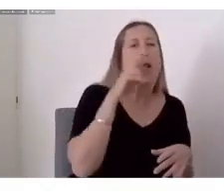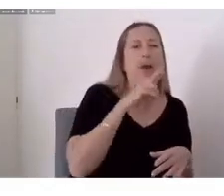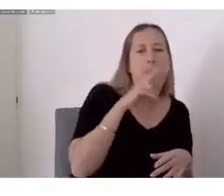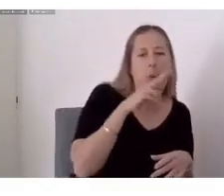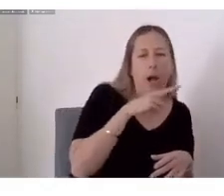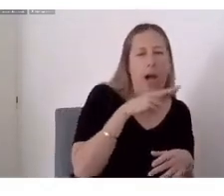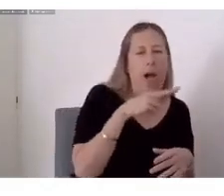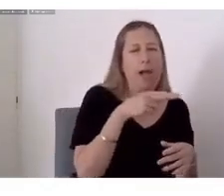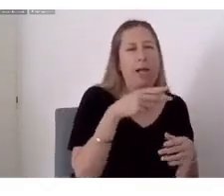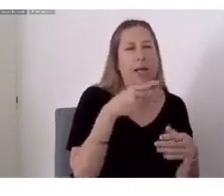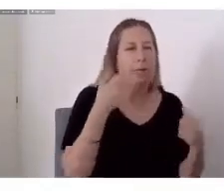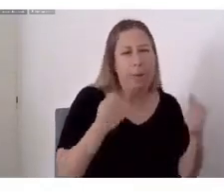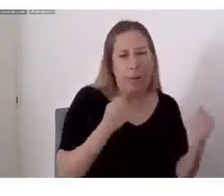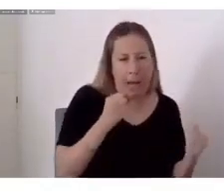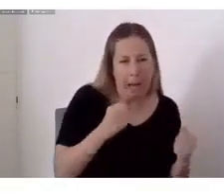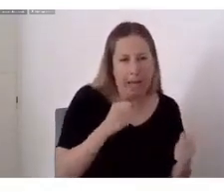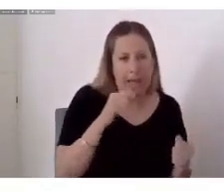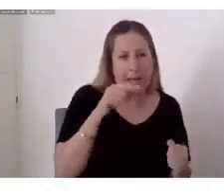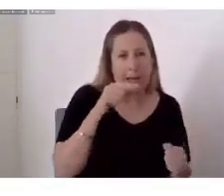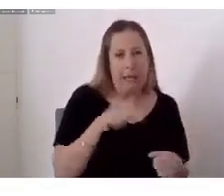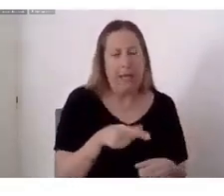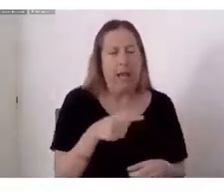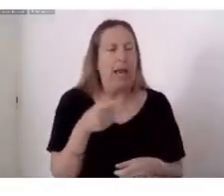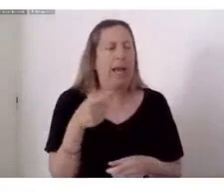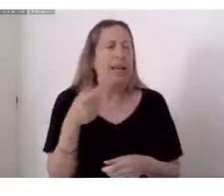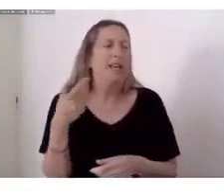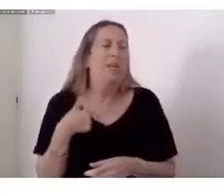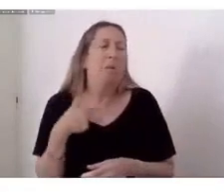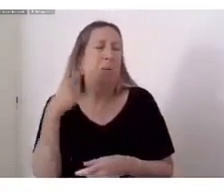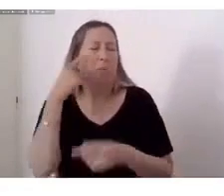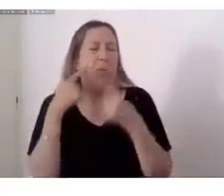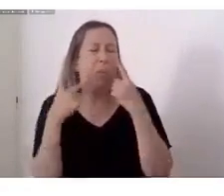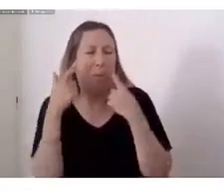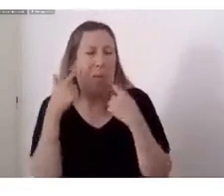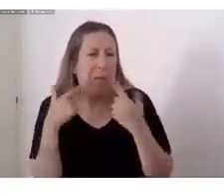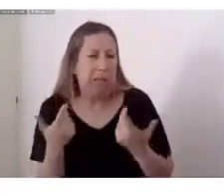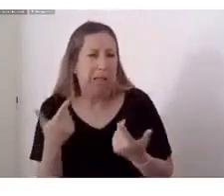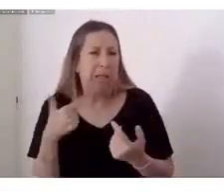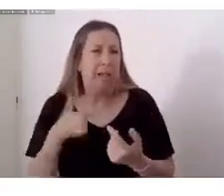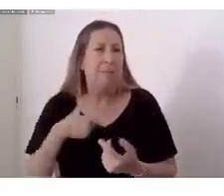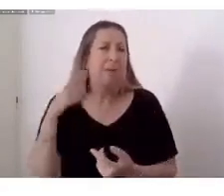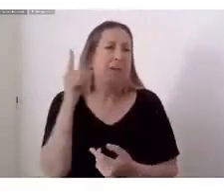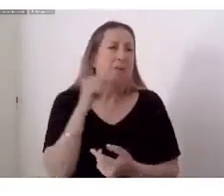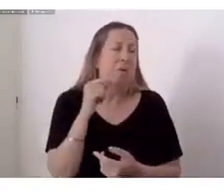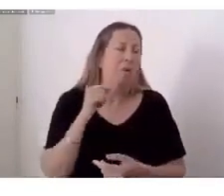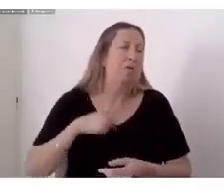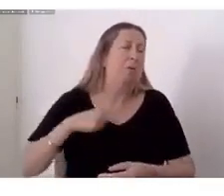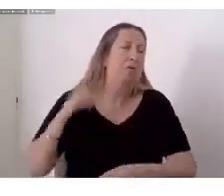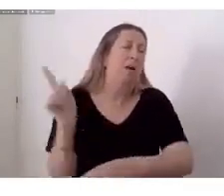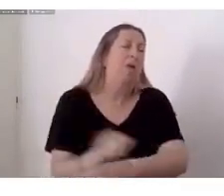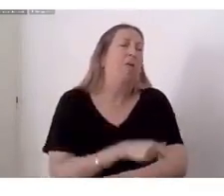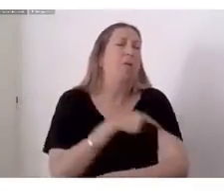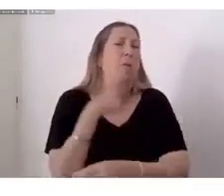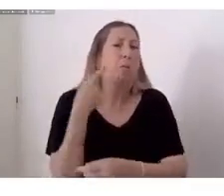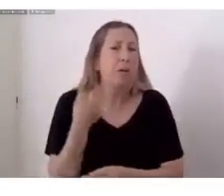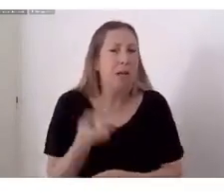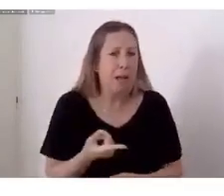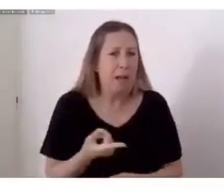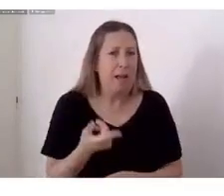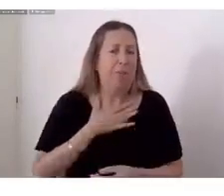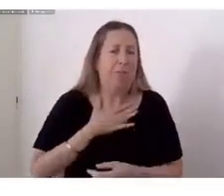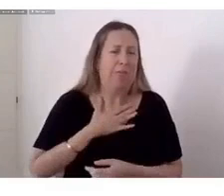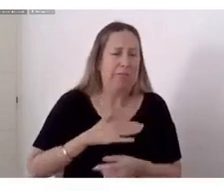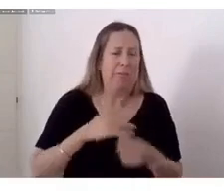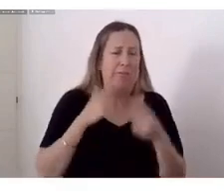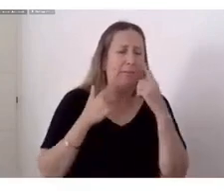sonrisa Porque a reír mi dolor me acostumbre Y si encuentro algún